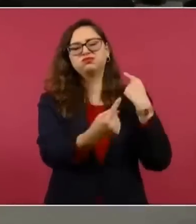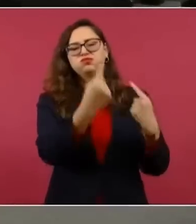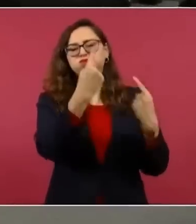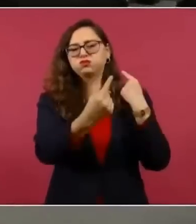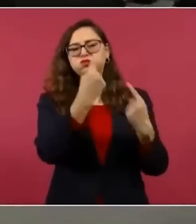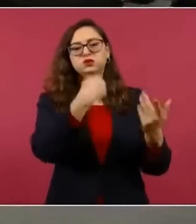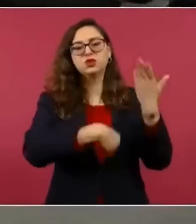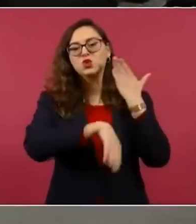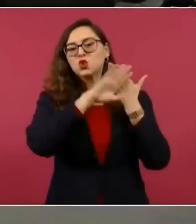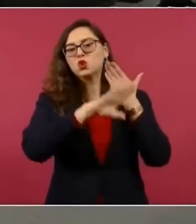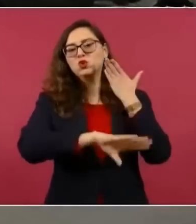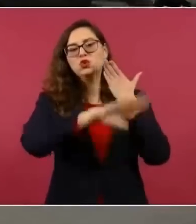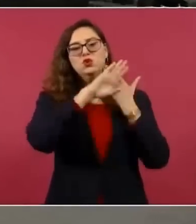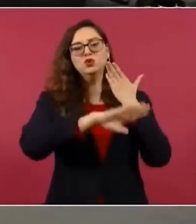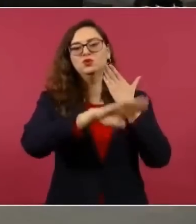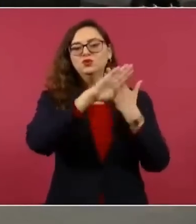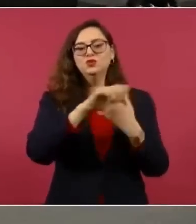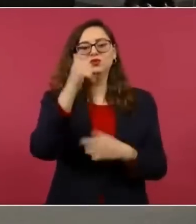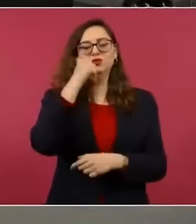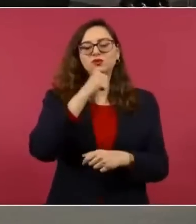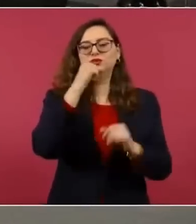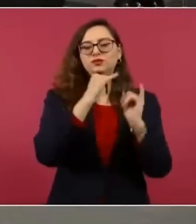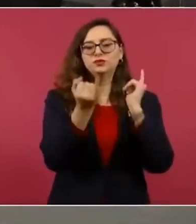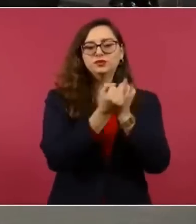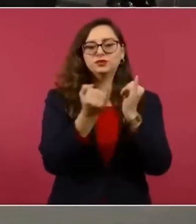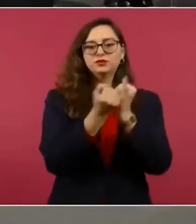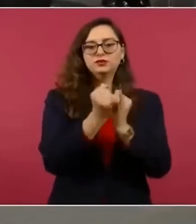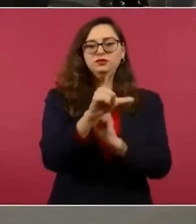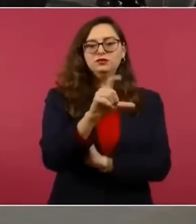Sarmiento,